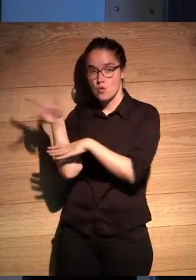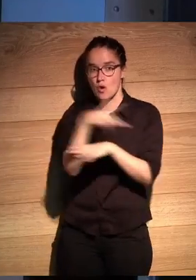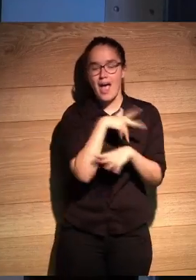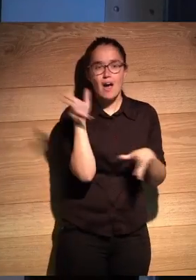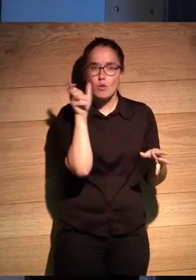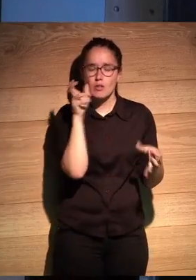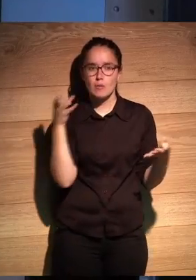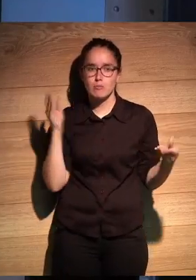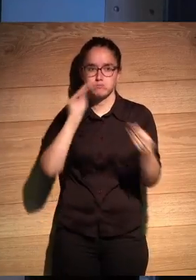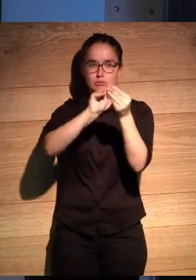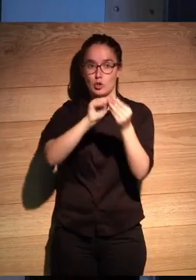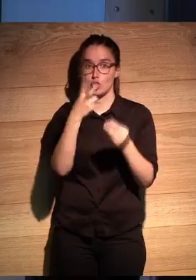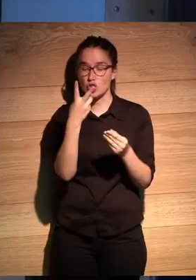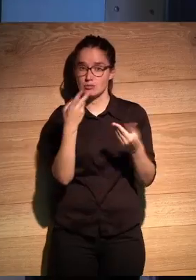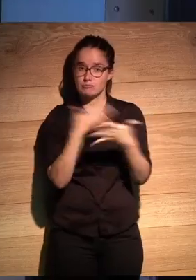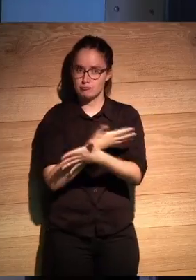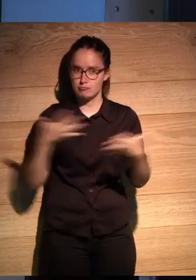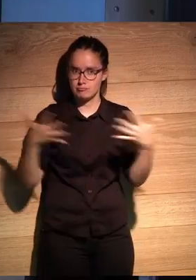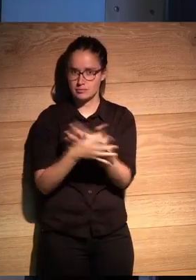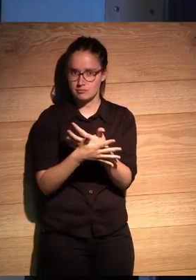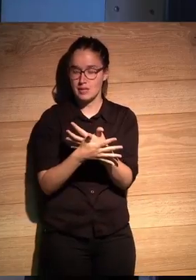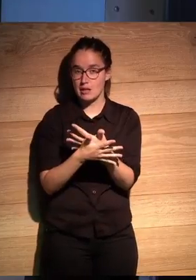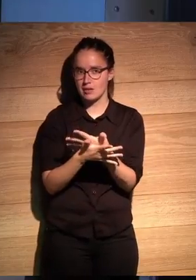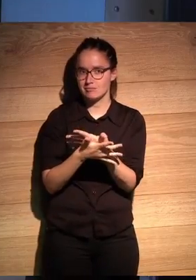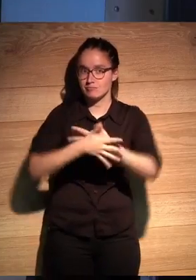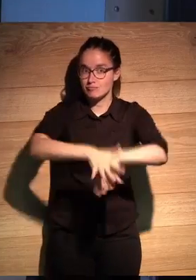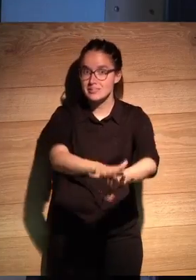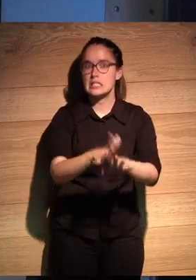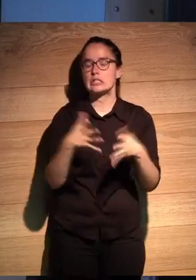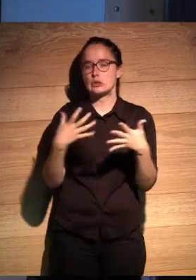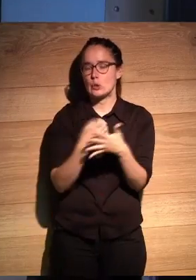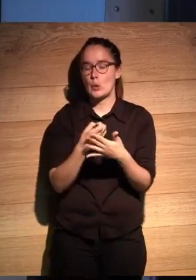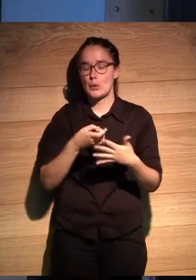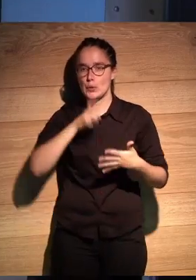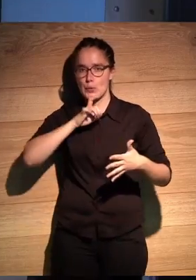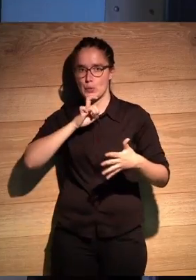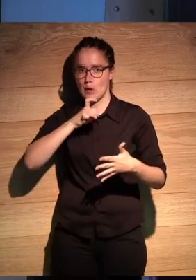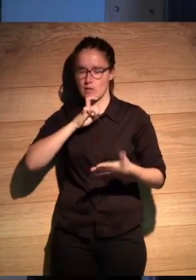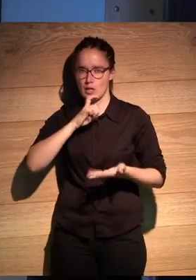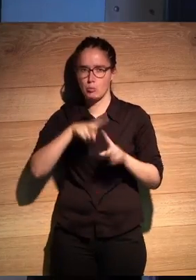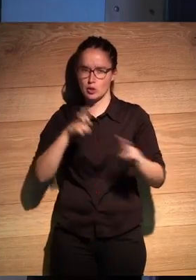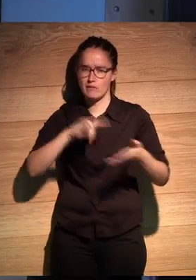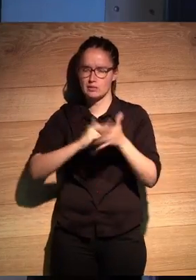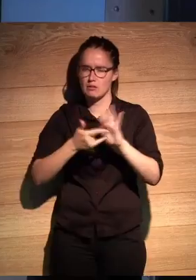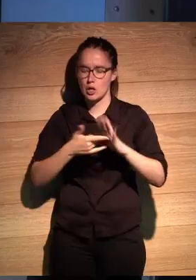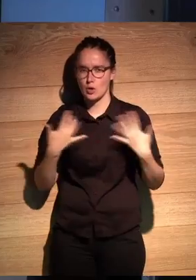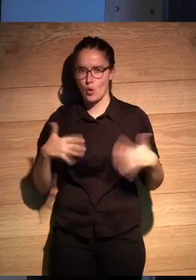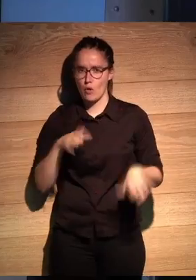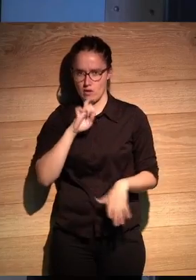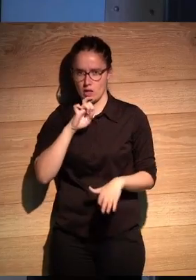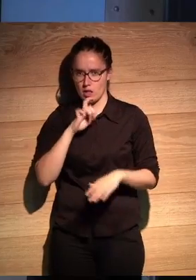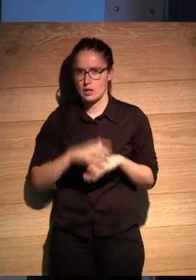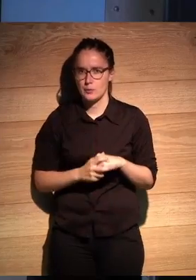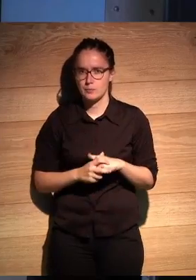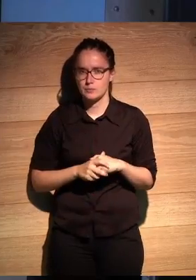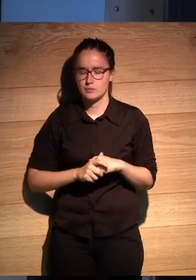había que sincronizar dos pistas de audio diferentes, como veremos a continuación, y todo eso es una complicación técnica desde el punto de vista de la tecnología, del desarrollo.